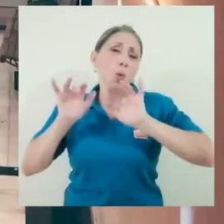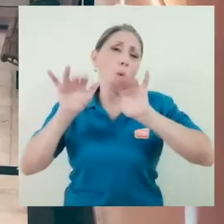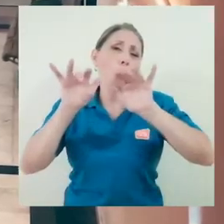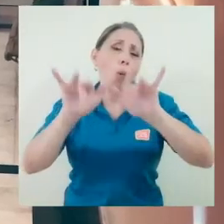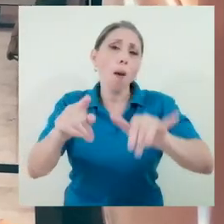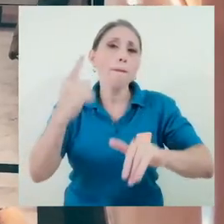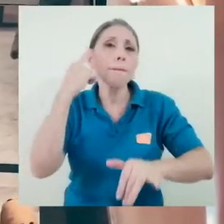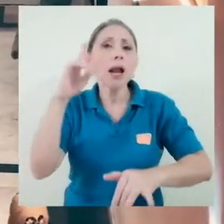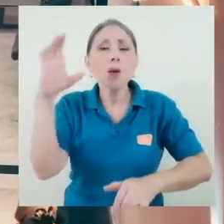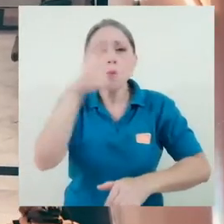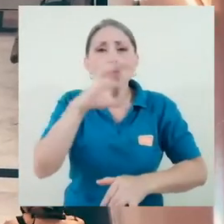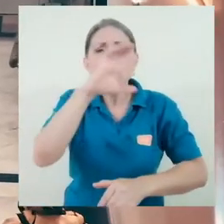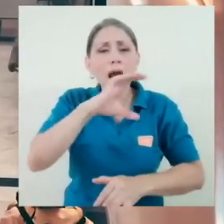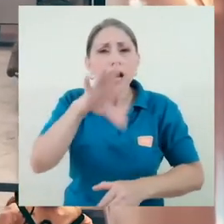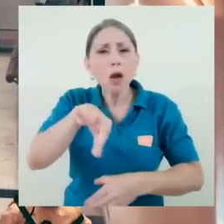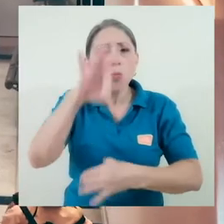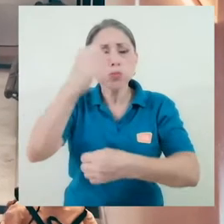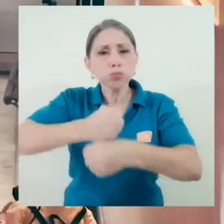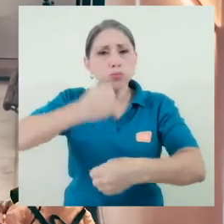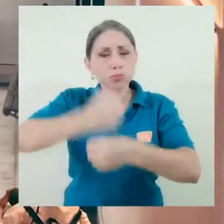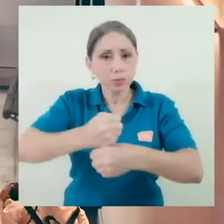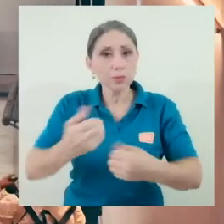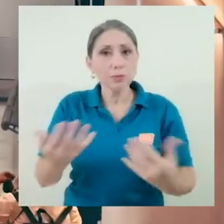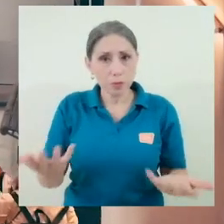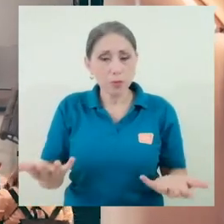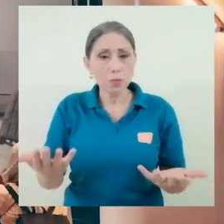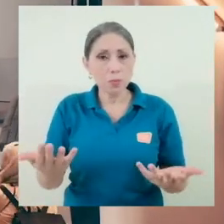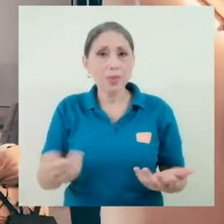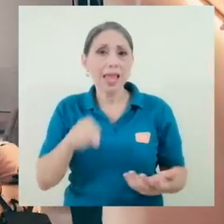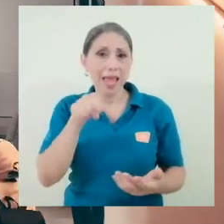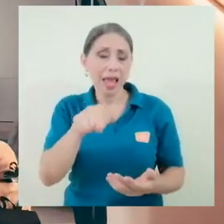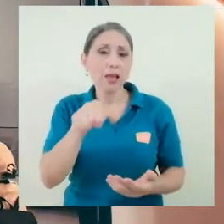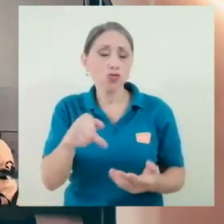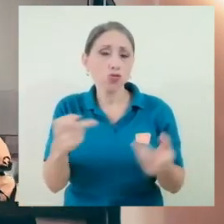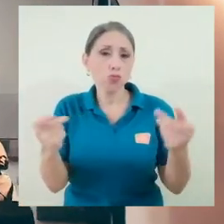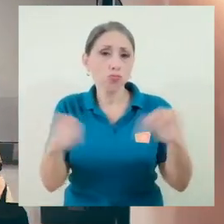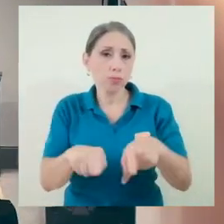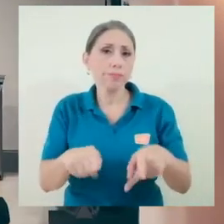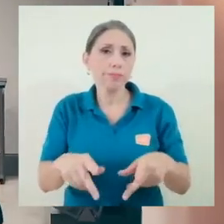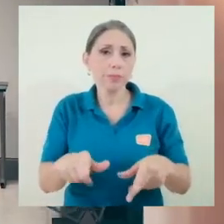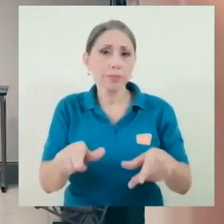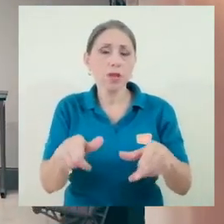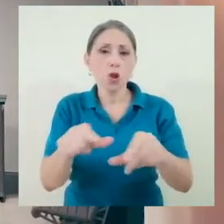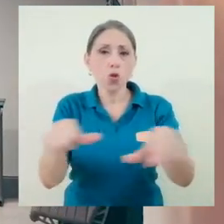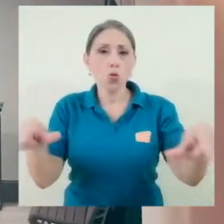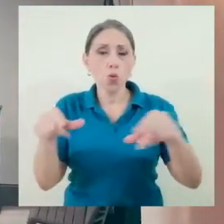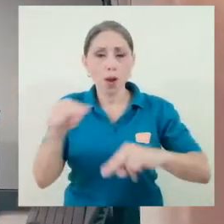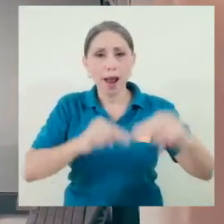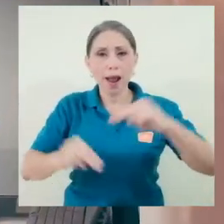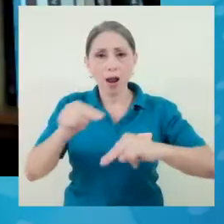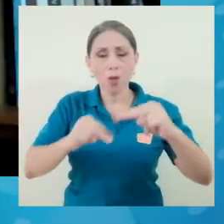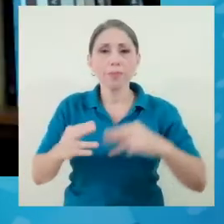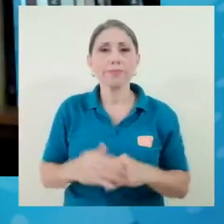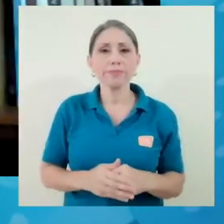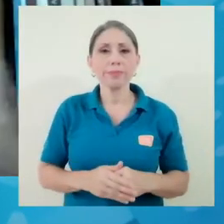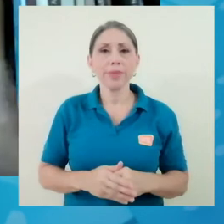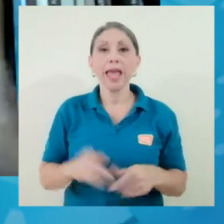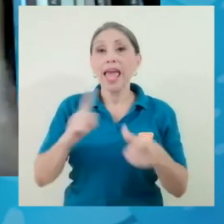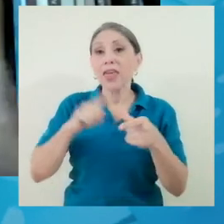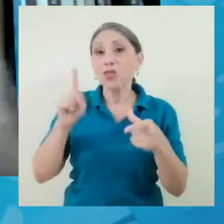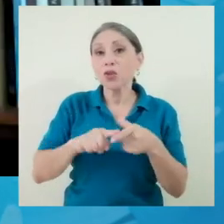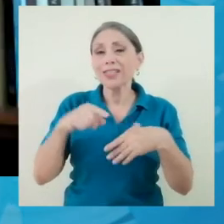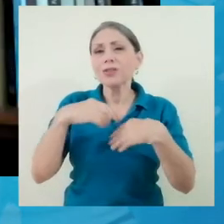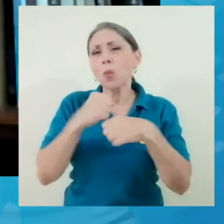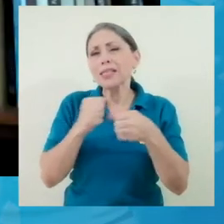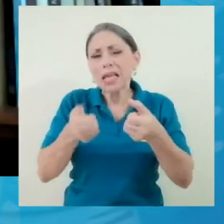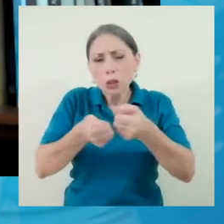acceder a esos mercados laborales y en zonas comerciales del mundo. Entonces, mapeando,